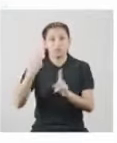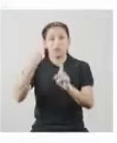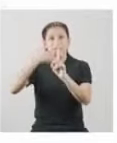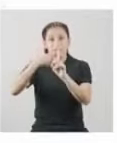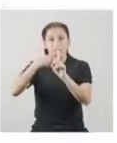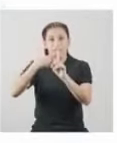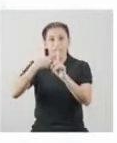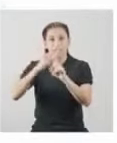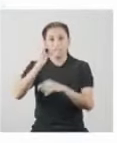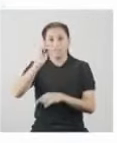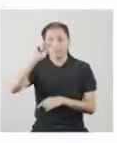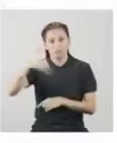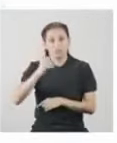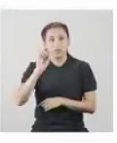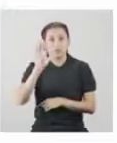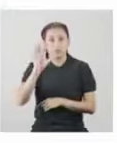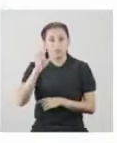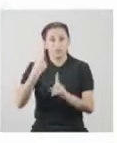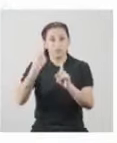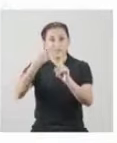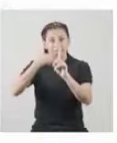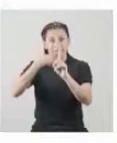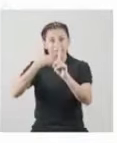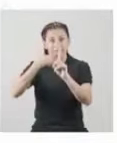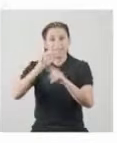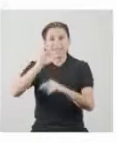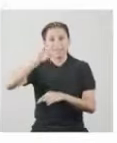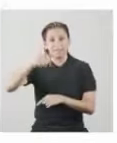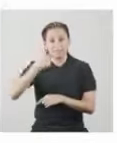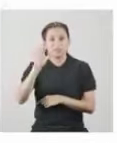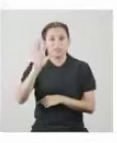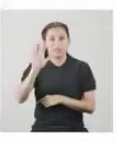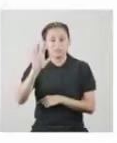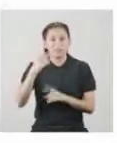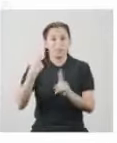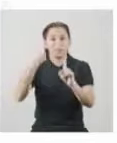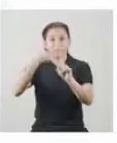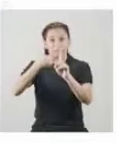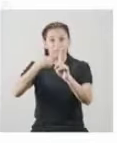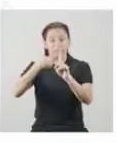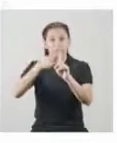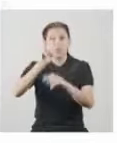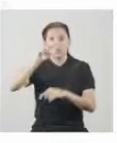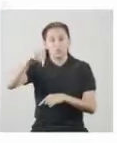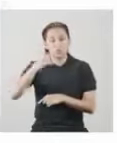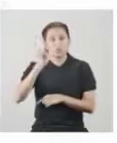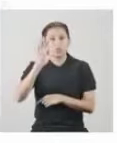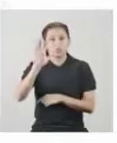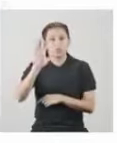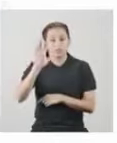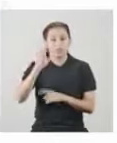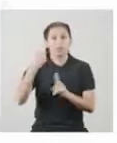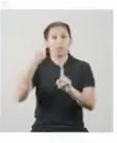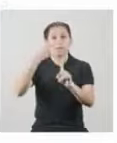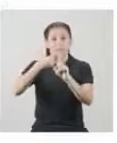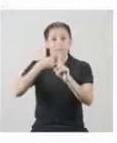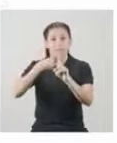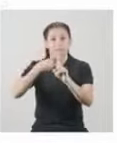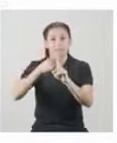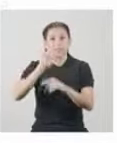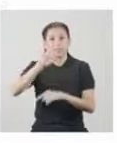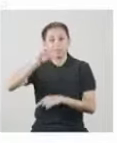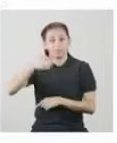,5 más 0,5 más 3,5 más 1,5